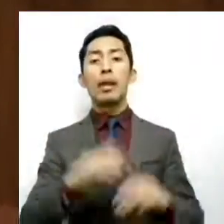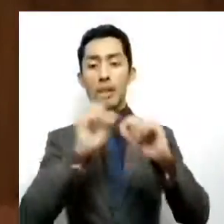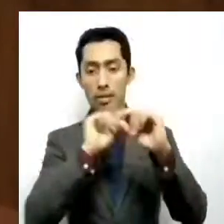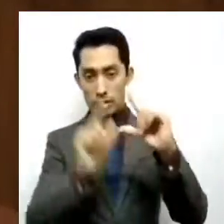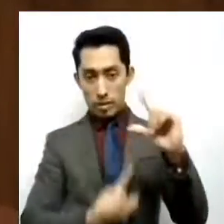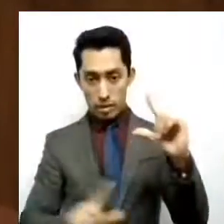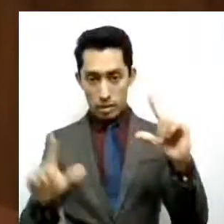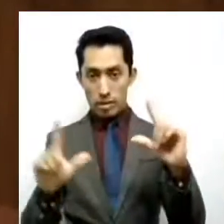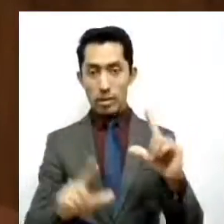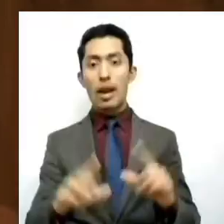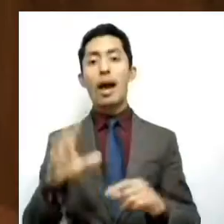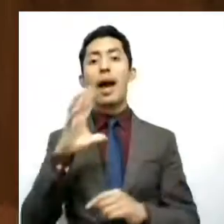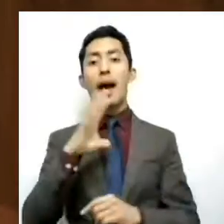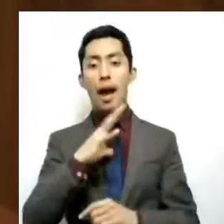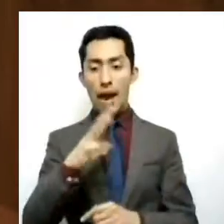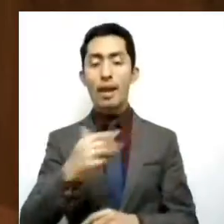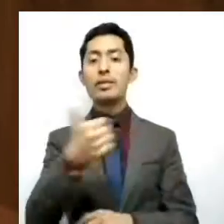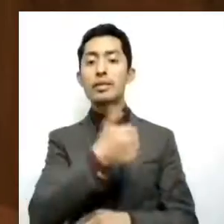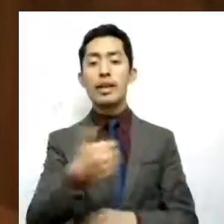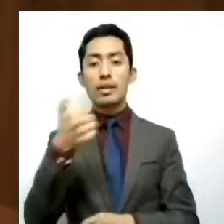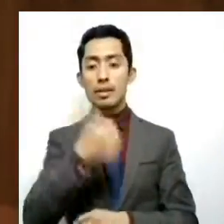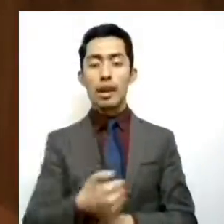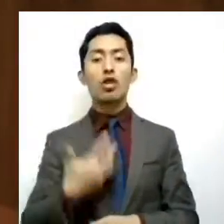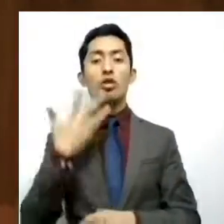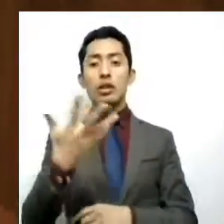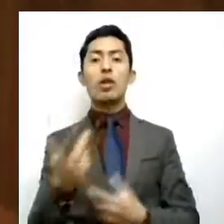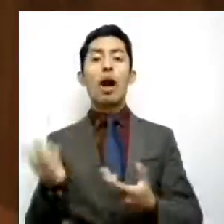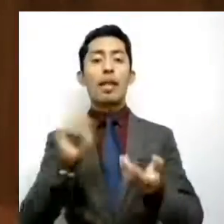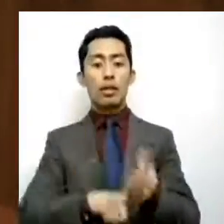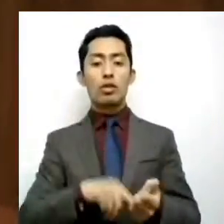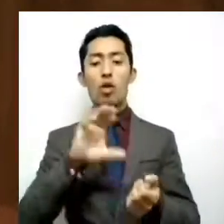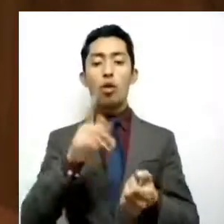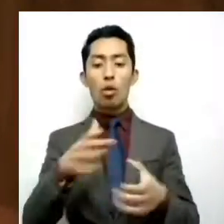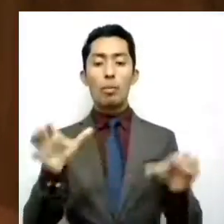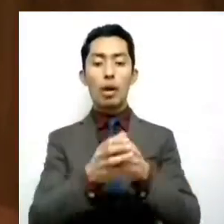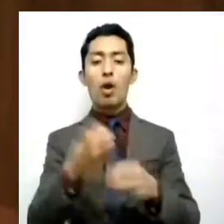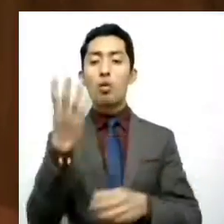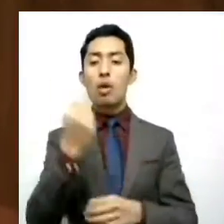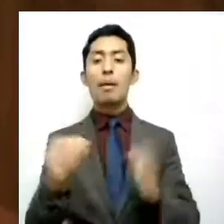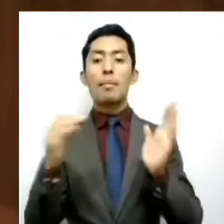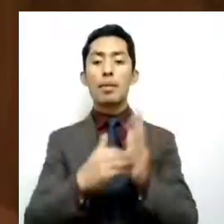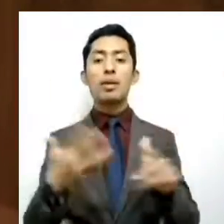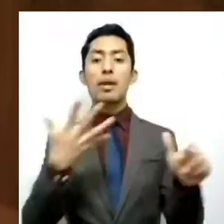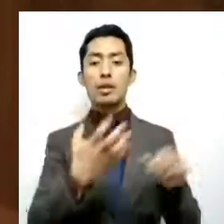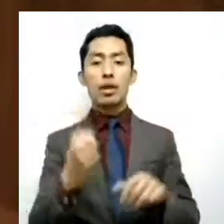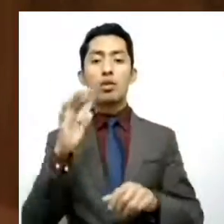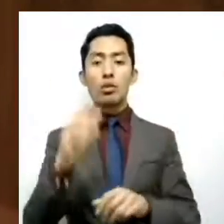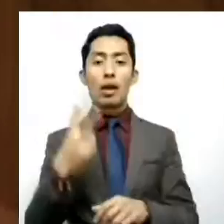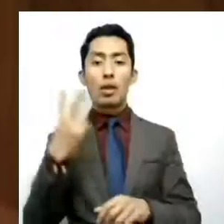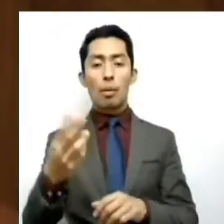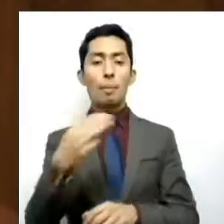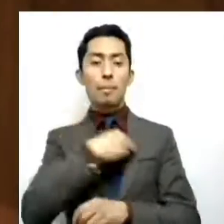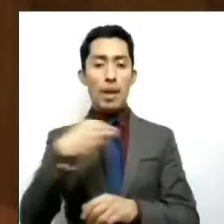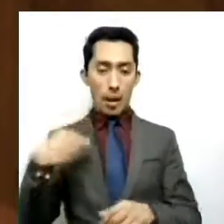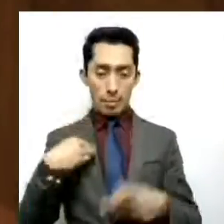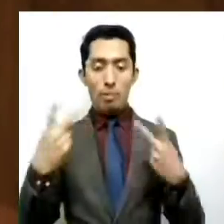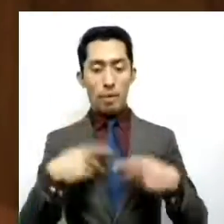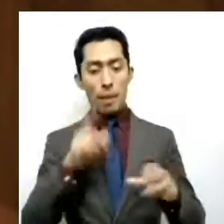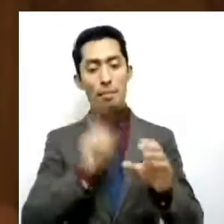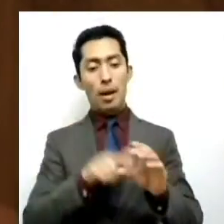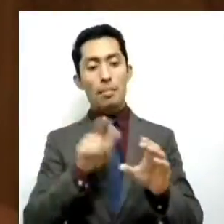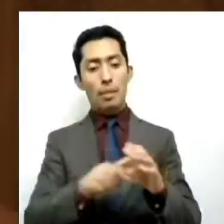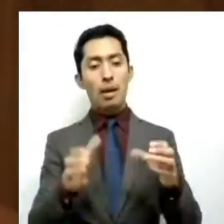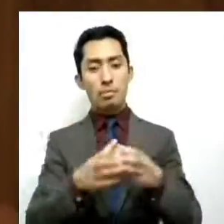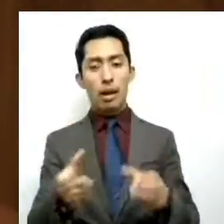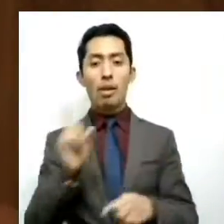existen 605 clubes con 9,652 miembros que día con día